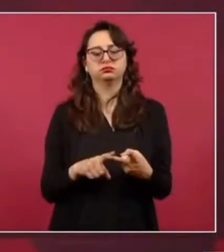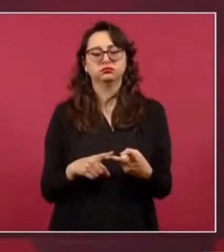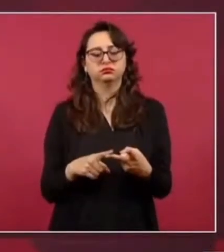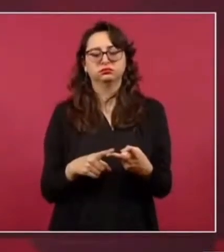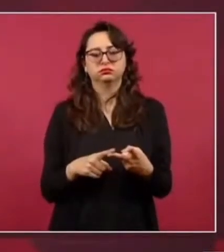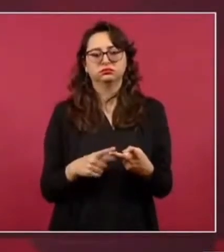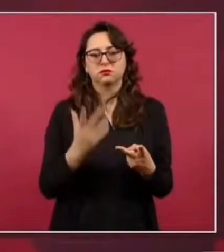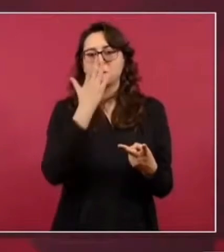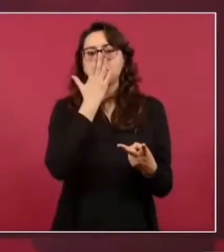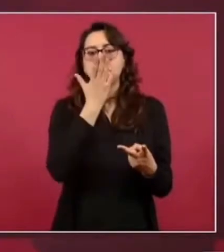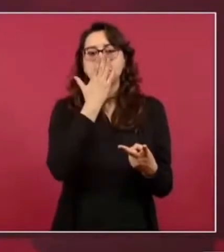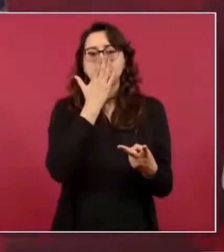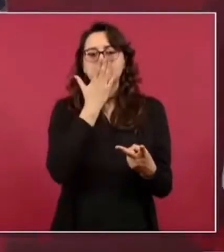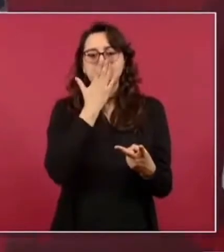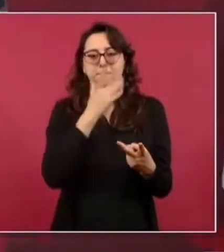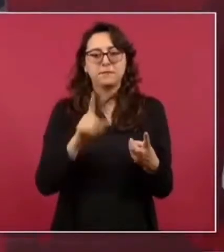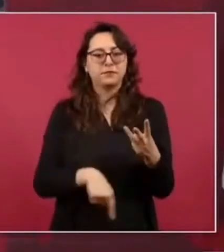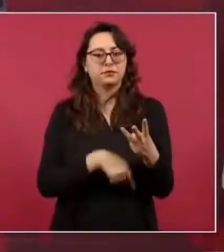en Sonora